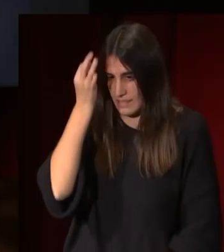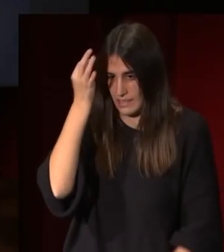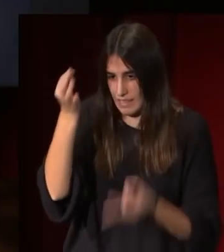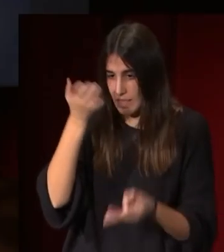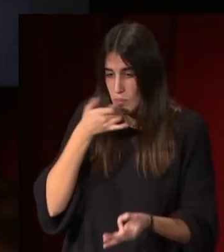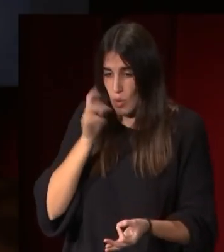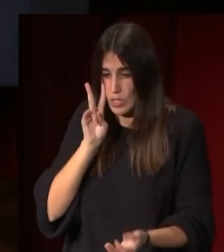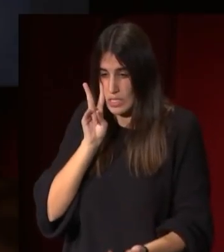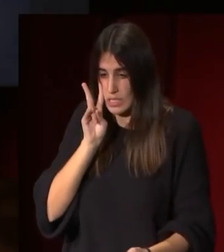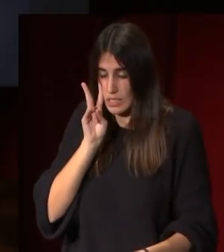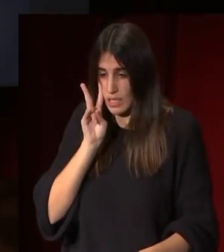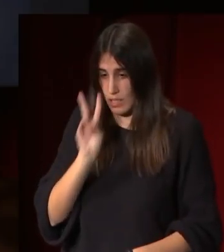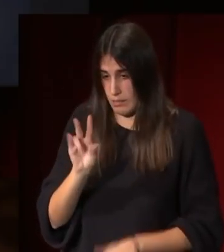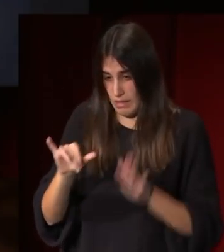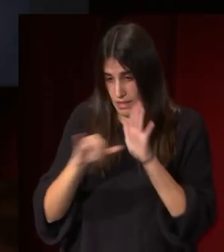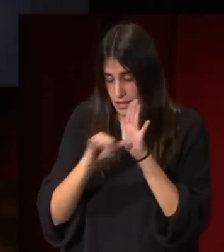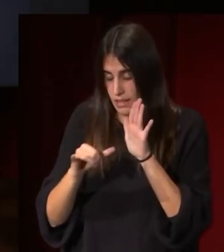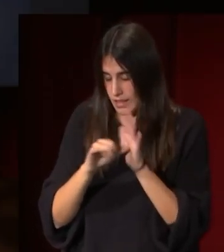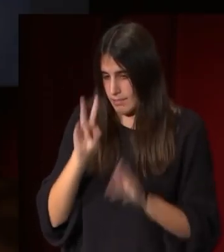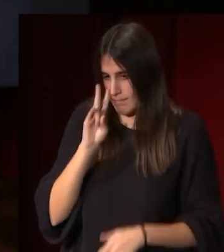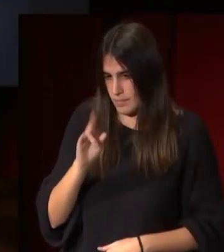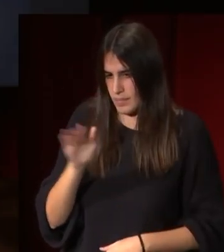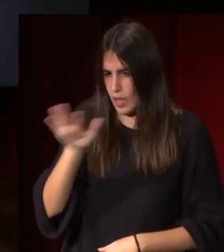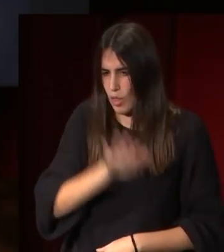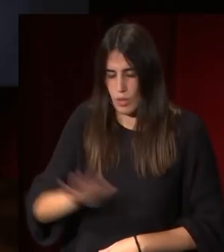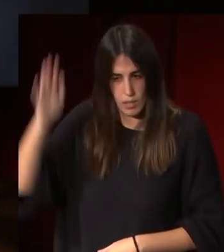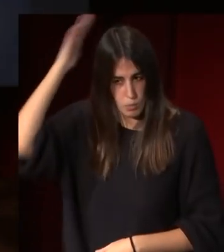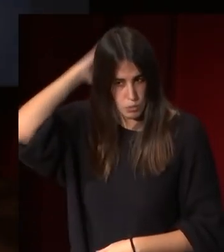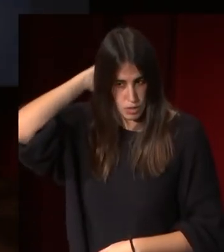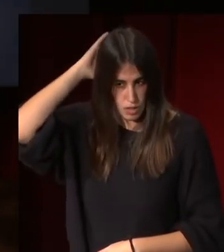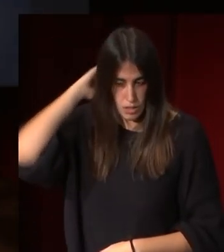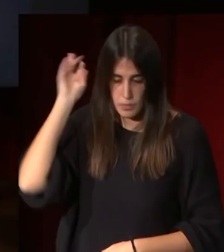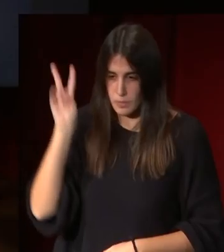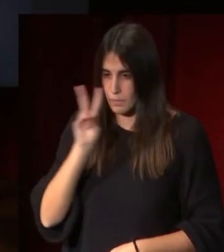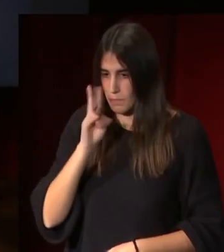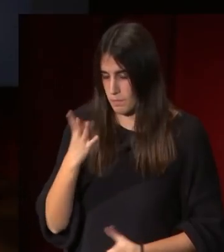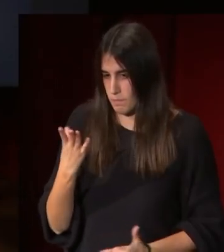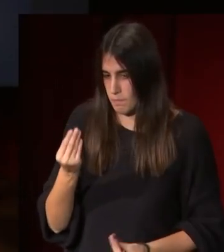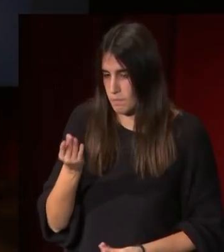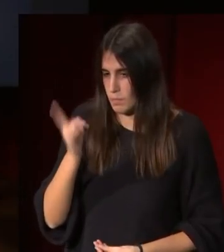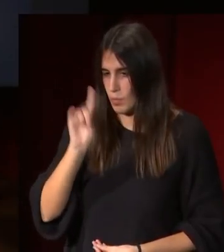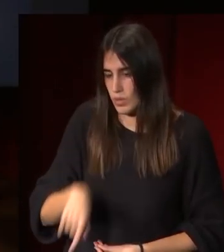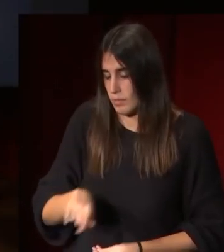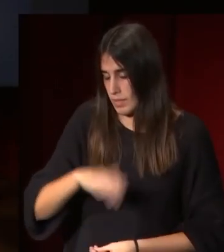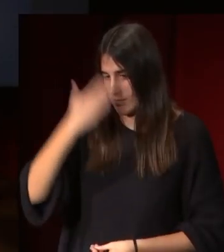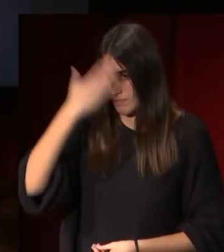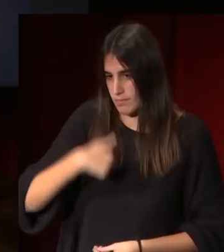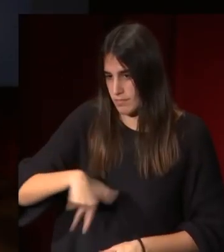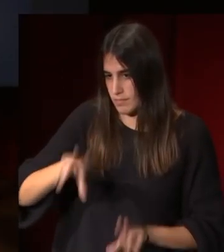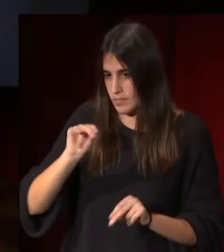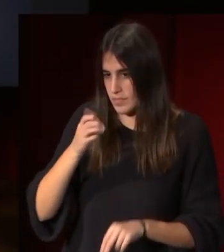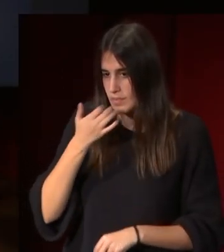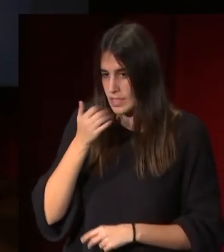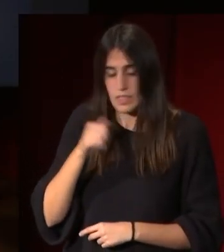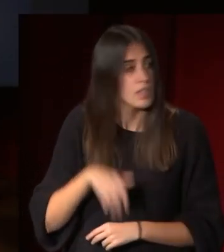nos acerca se ven muy bien sobre todo en parte posterior pero también en la obra que queda inconclusa esto si él levantara la